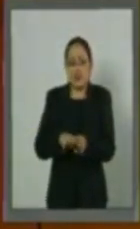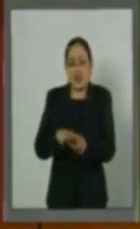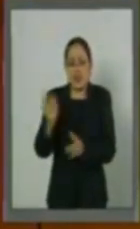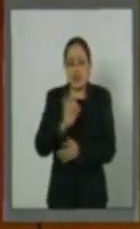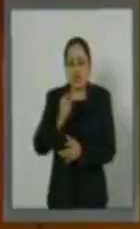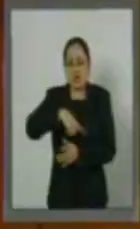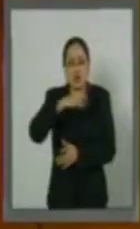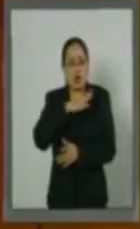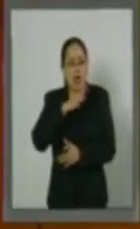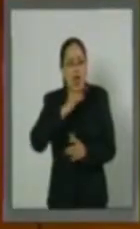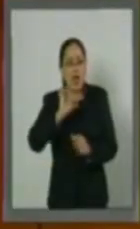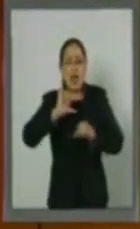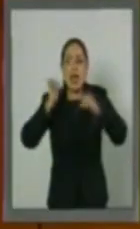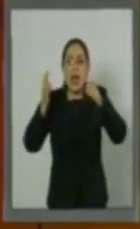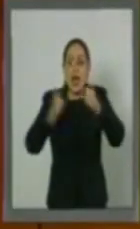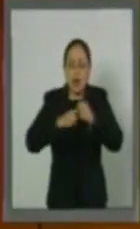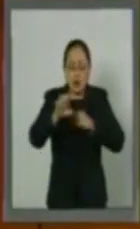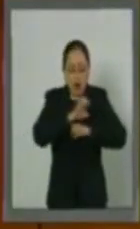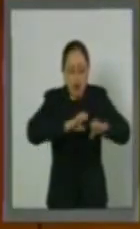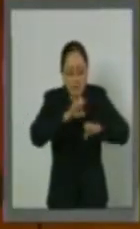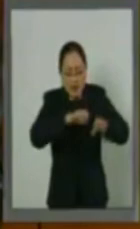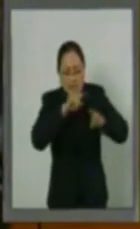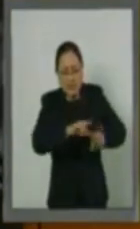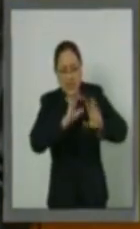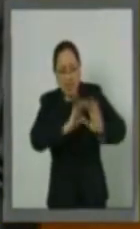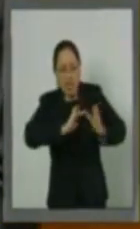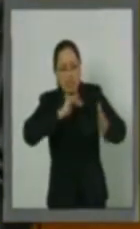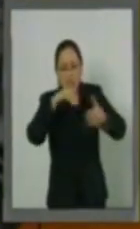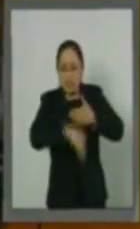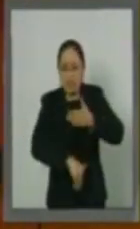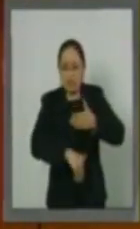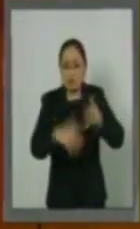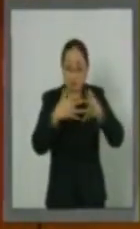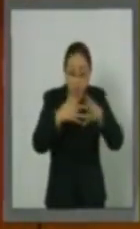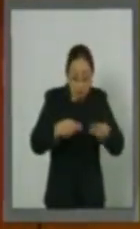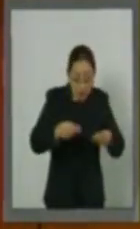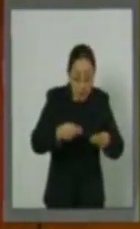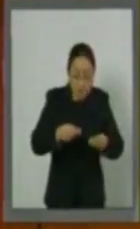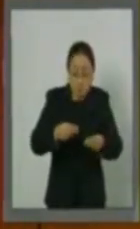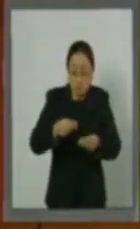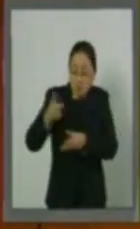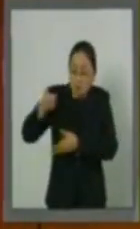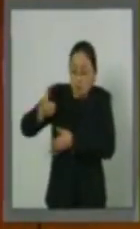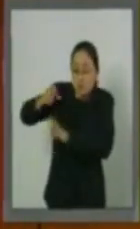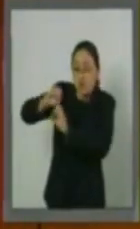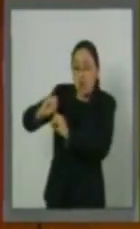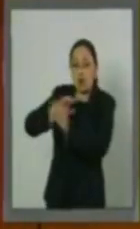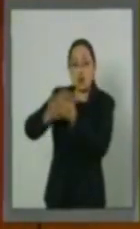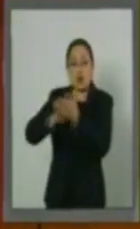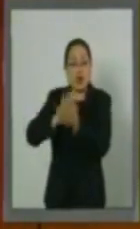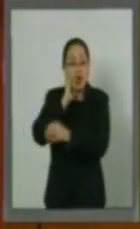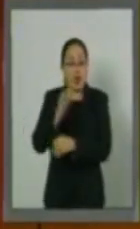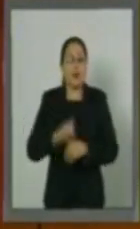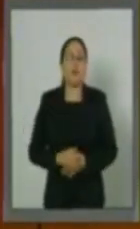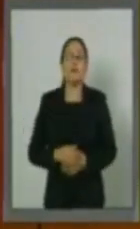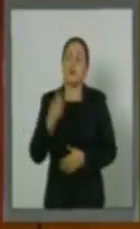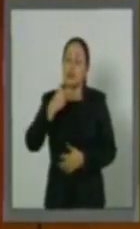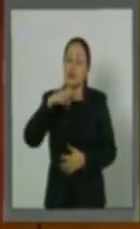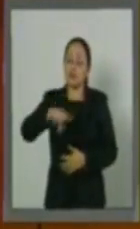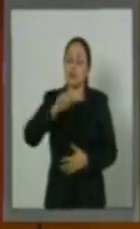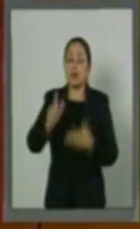la disolución de una empresa. He de ahí la relevancia de esta gran reforma que busca simplificar